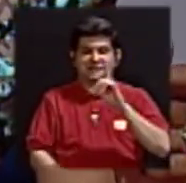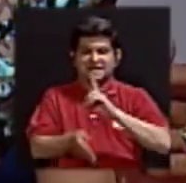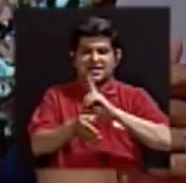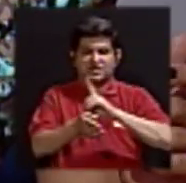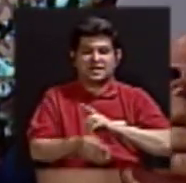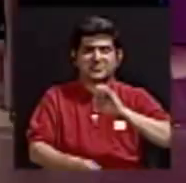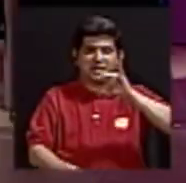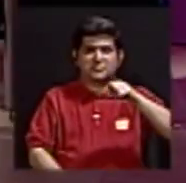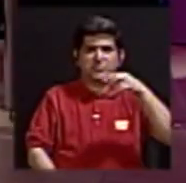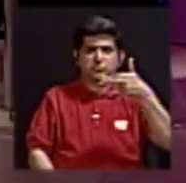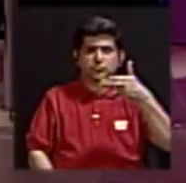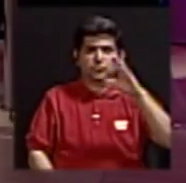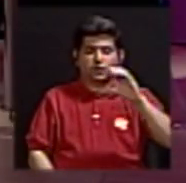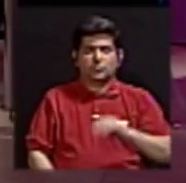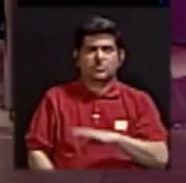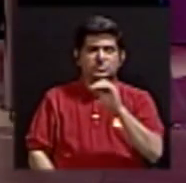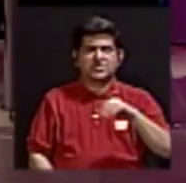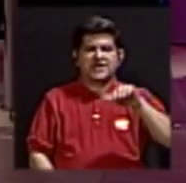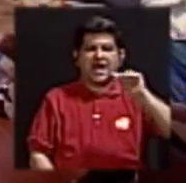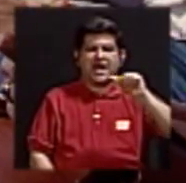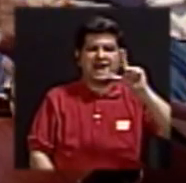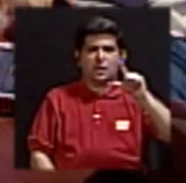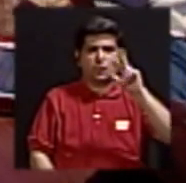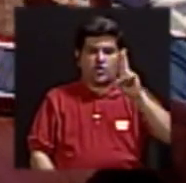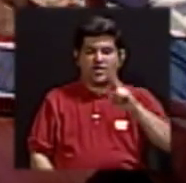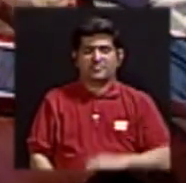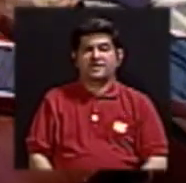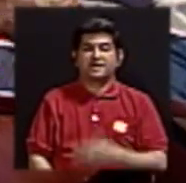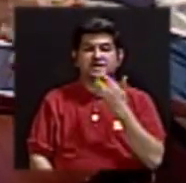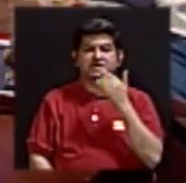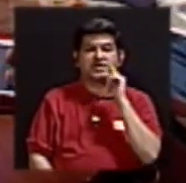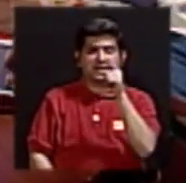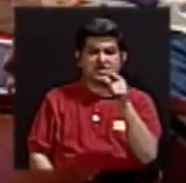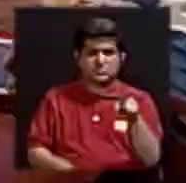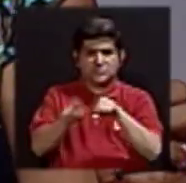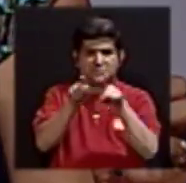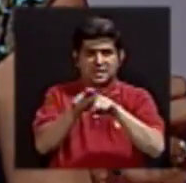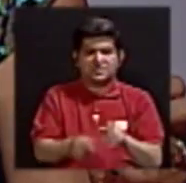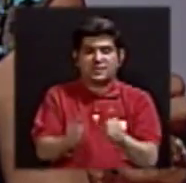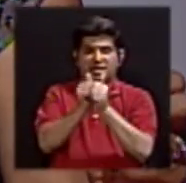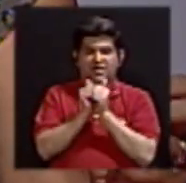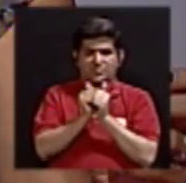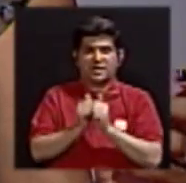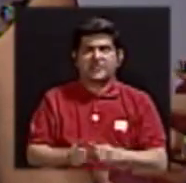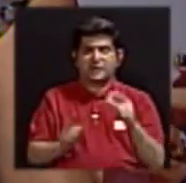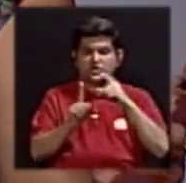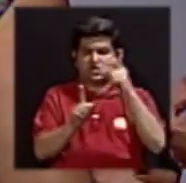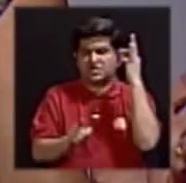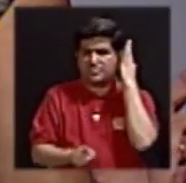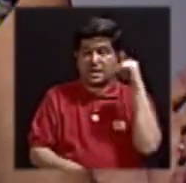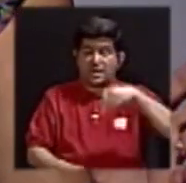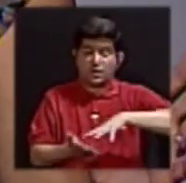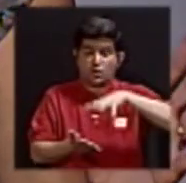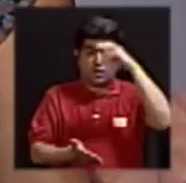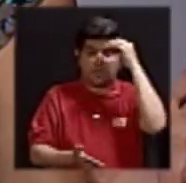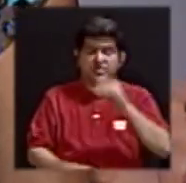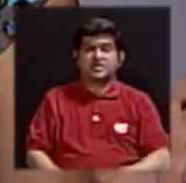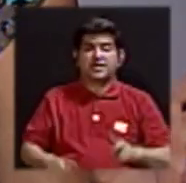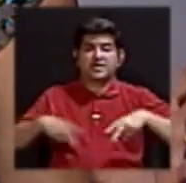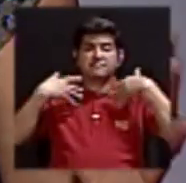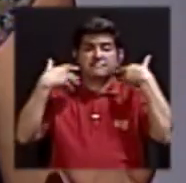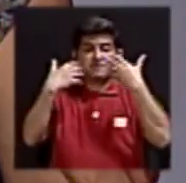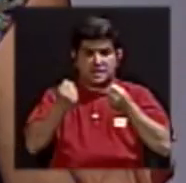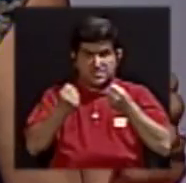Chotocruz, muchas gracias a Ana Leonor Ramírez, y muchas gracias a usted por acompañarnos en Palabra de Mujer, y hoy hemos aprendido que una vida